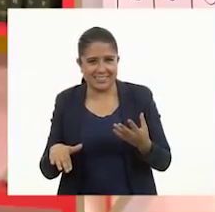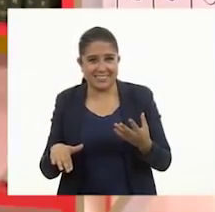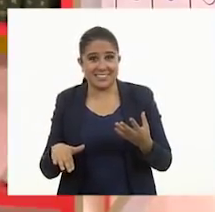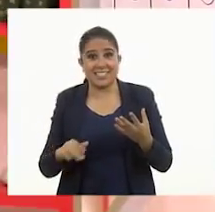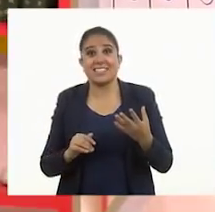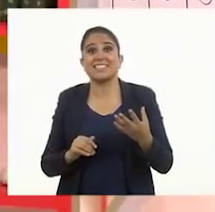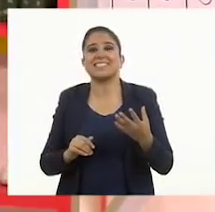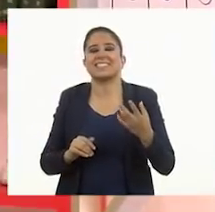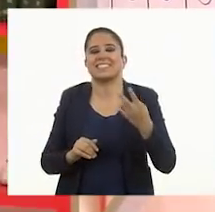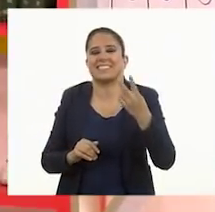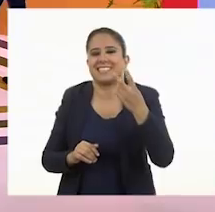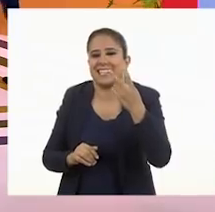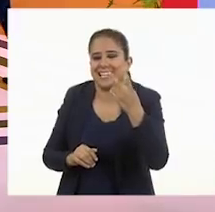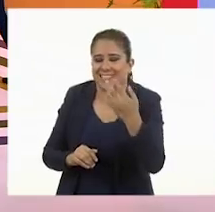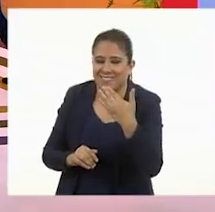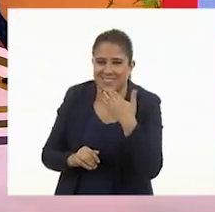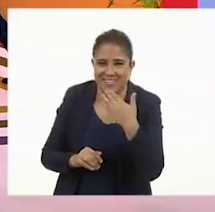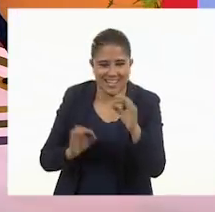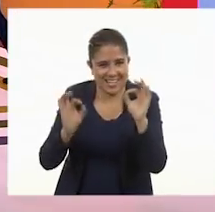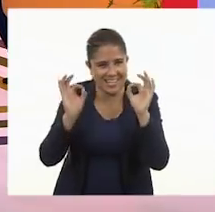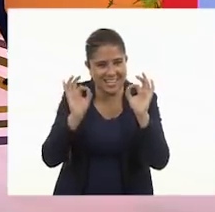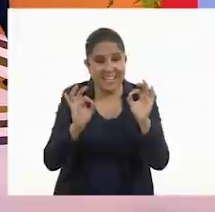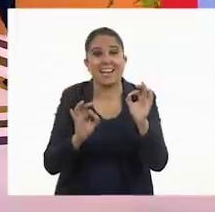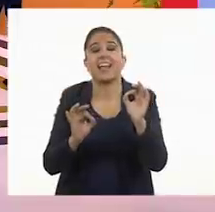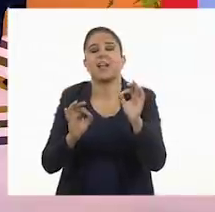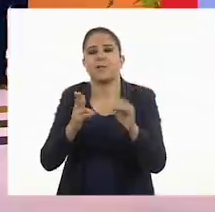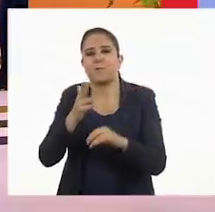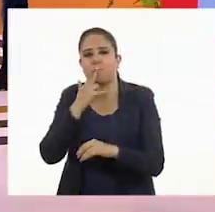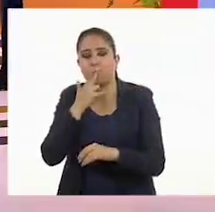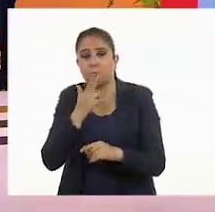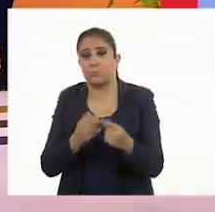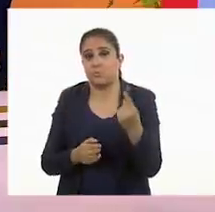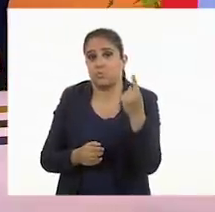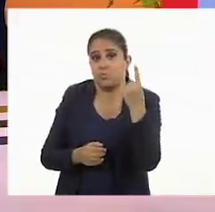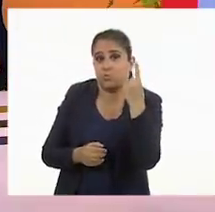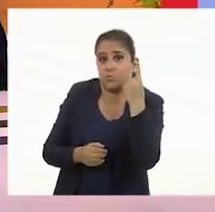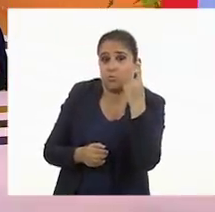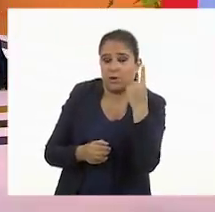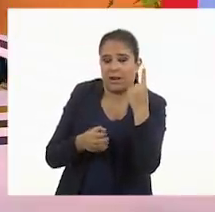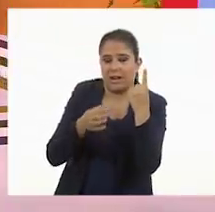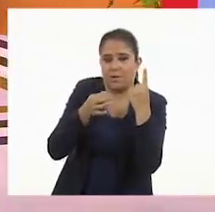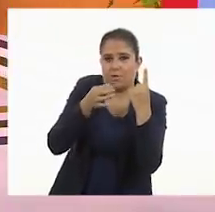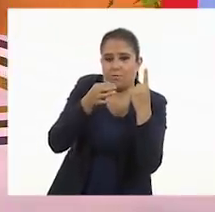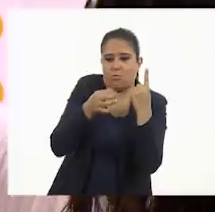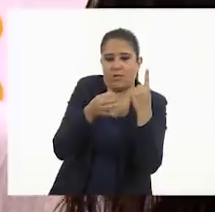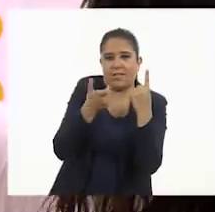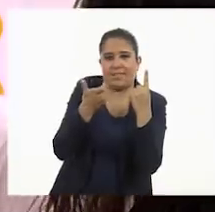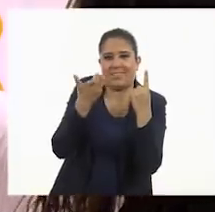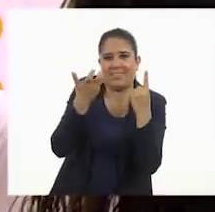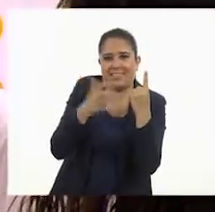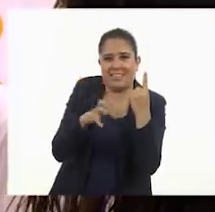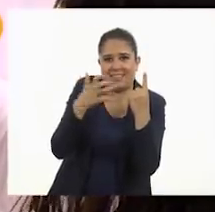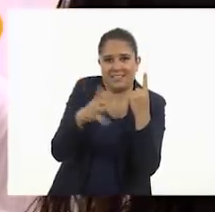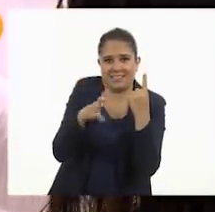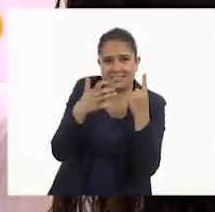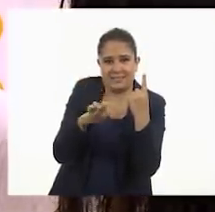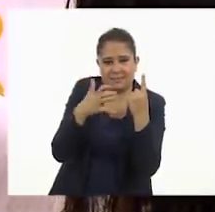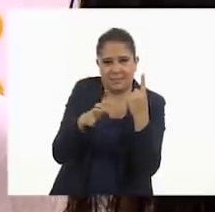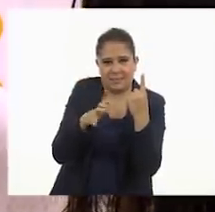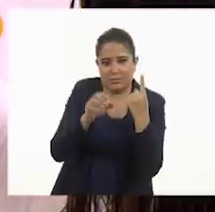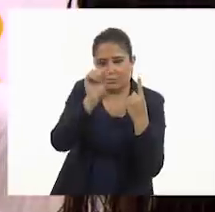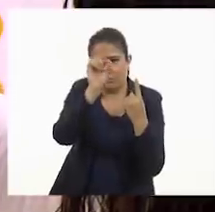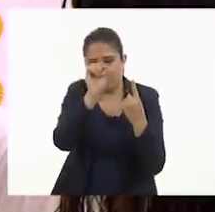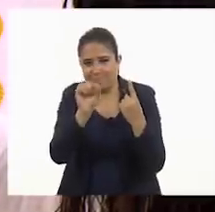¡Sí! ¡Muy bien! Debe de ocupar una. Vamos a